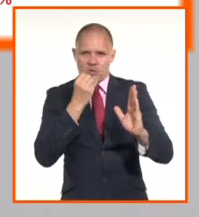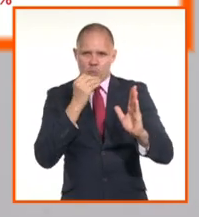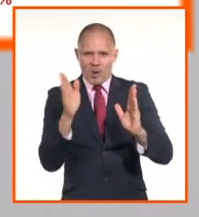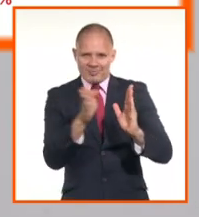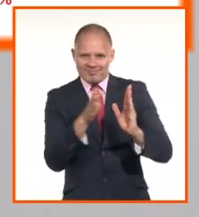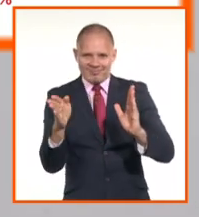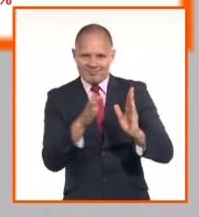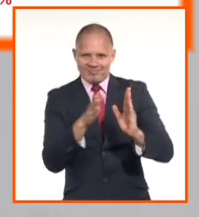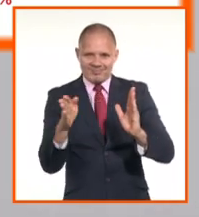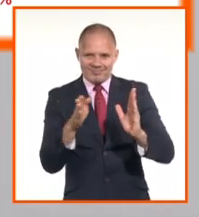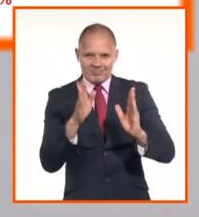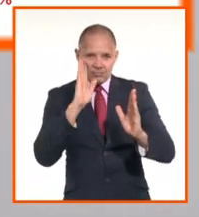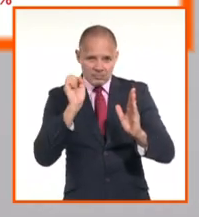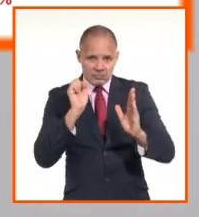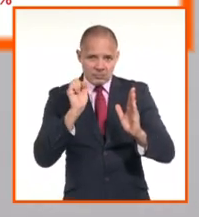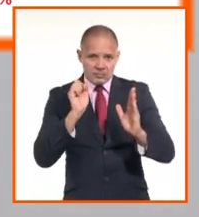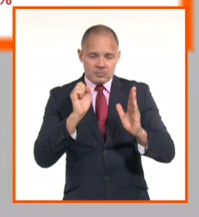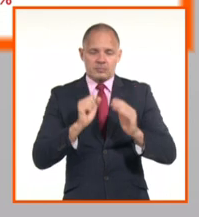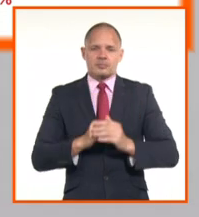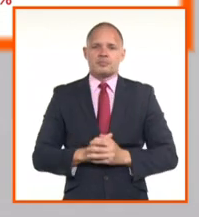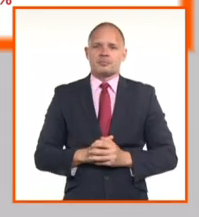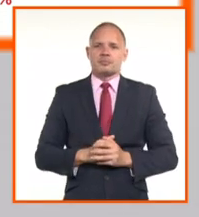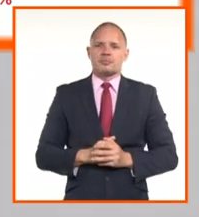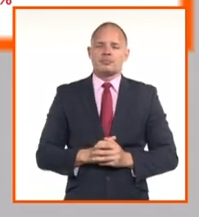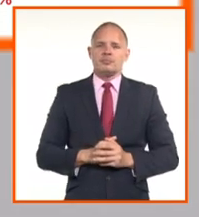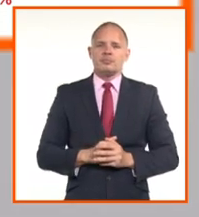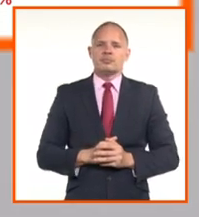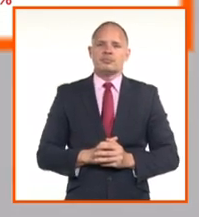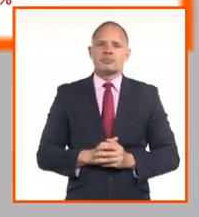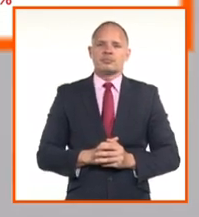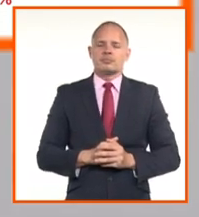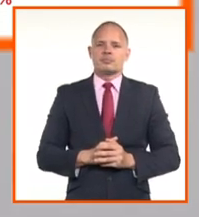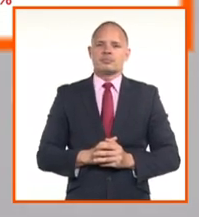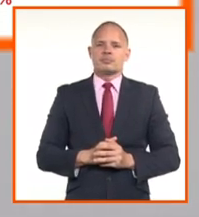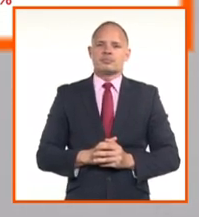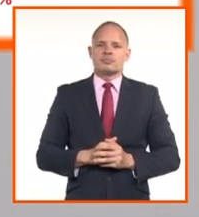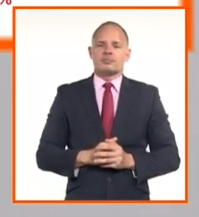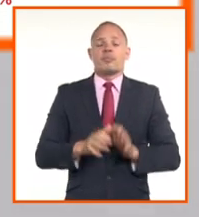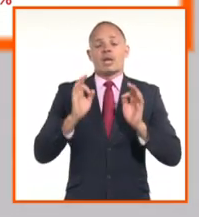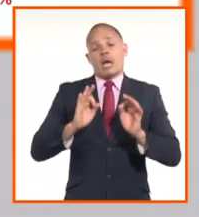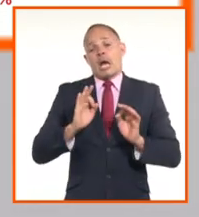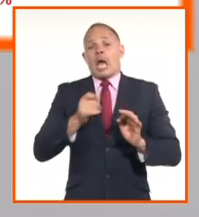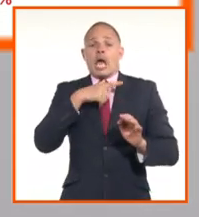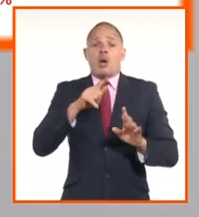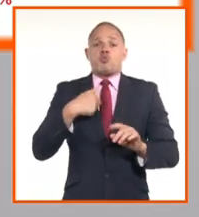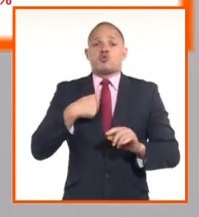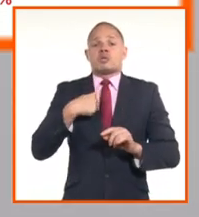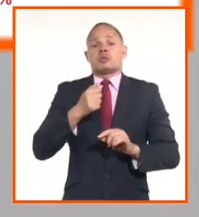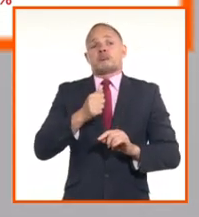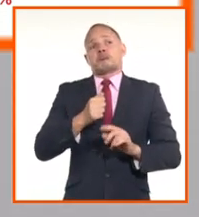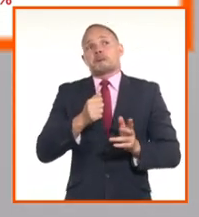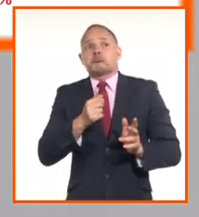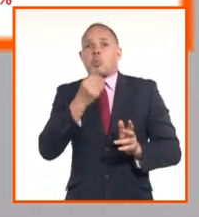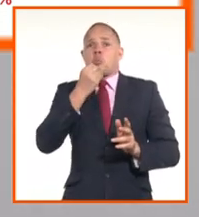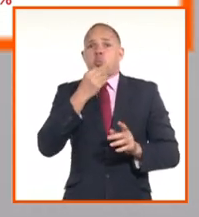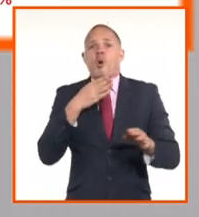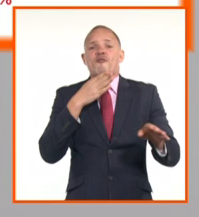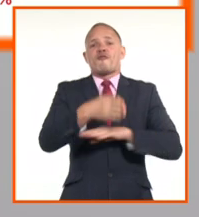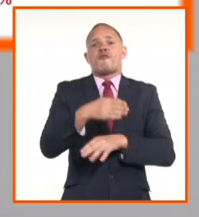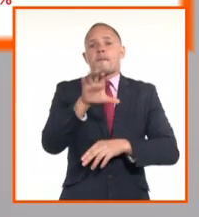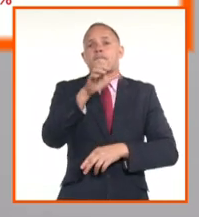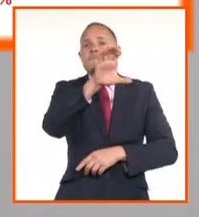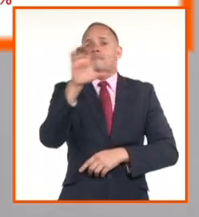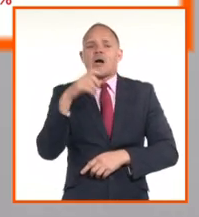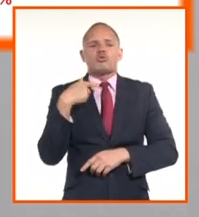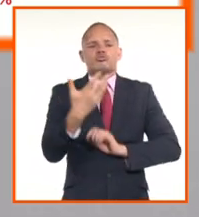banco se lo va a comprar. Y por supuesto, para la extracción en efectivo, como estamos diciendo, a través de las cuentas en divisas,